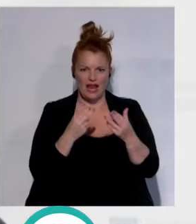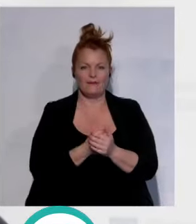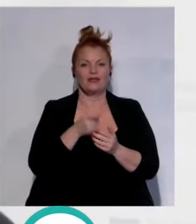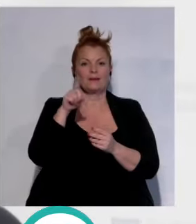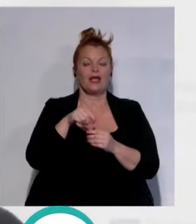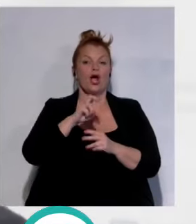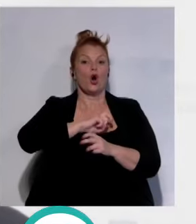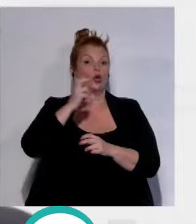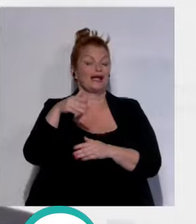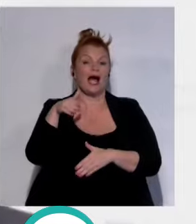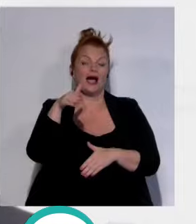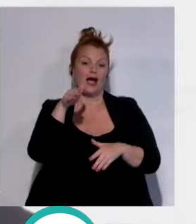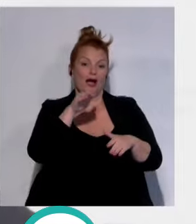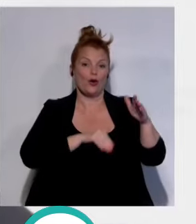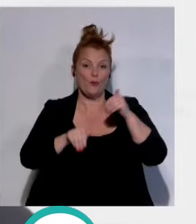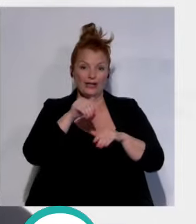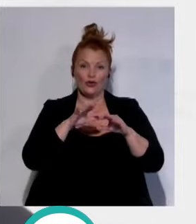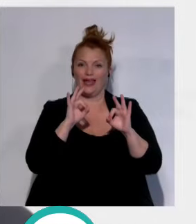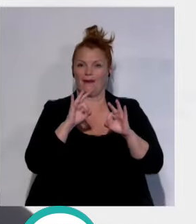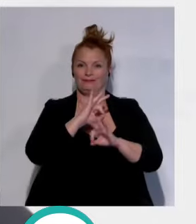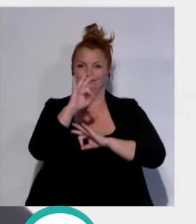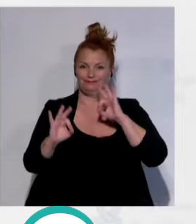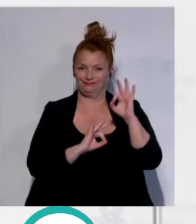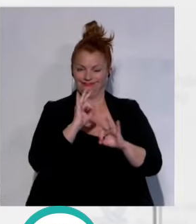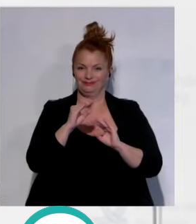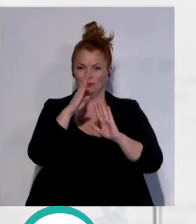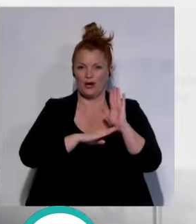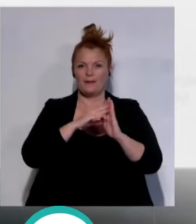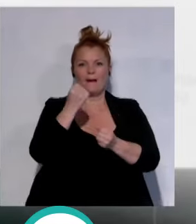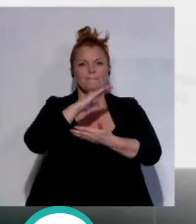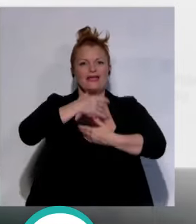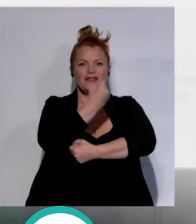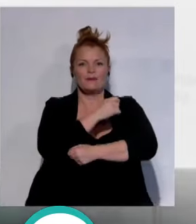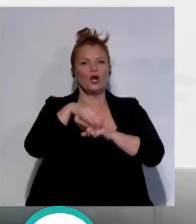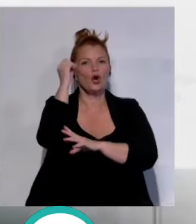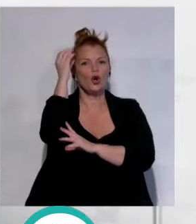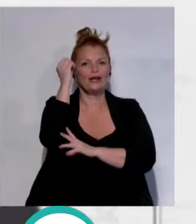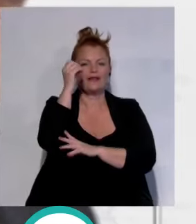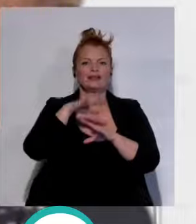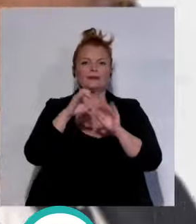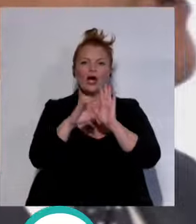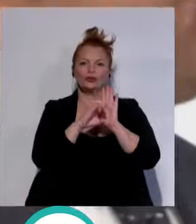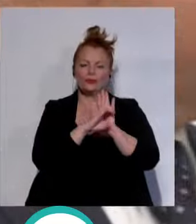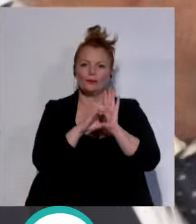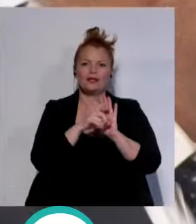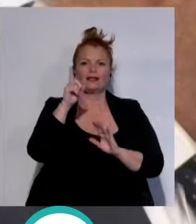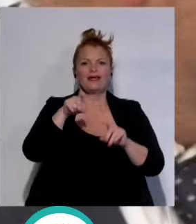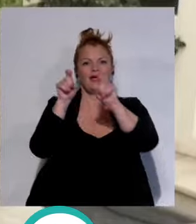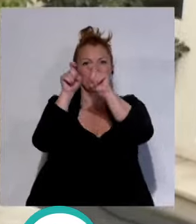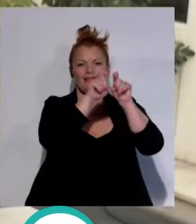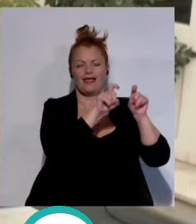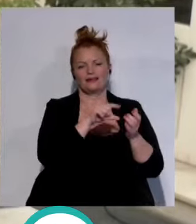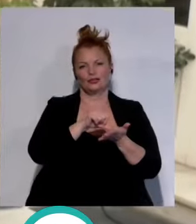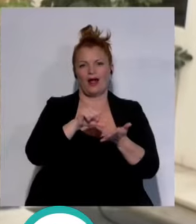convocatorias de esta programación especial será en el mes de diciembre con una jornada sobre constitucionalismo y entidades